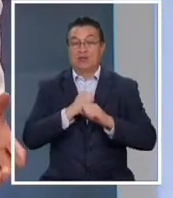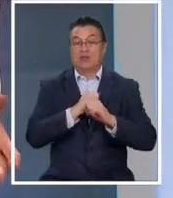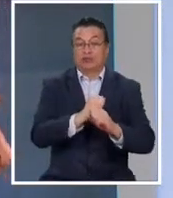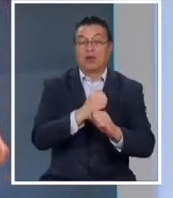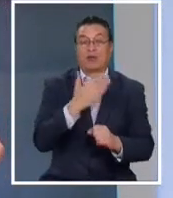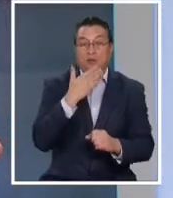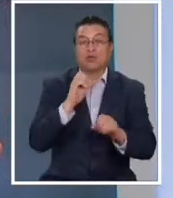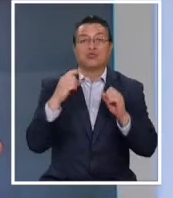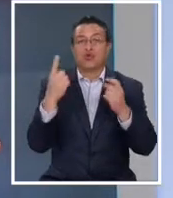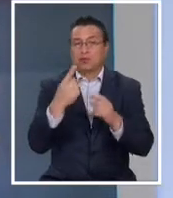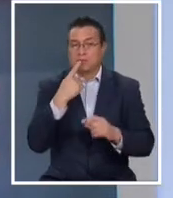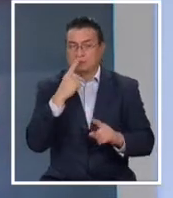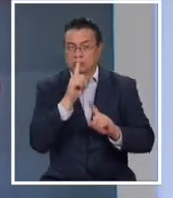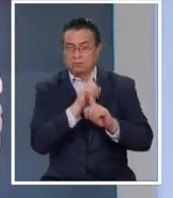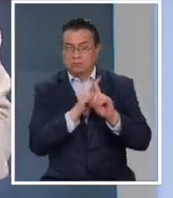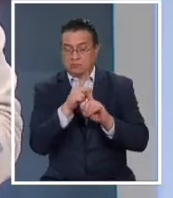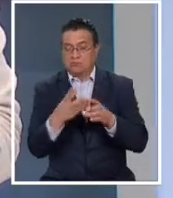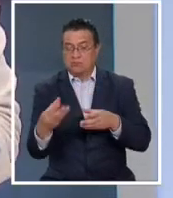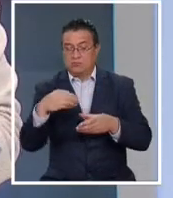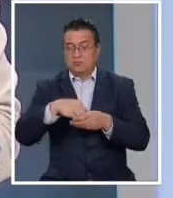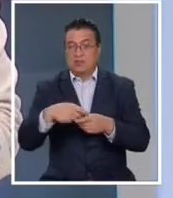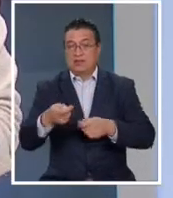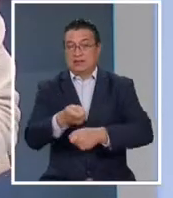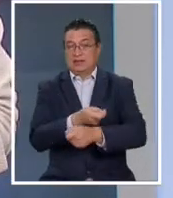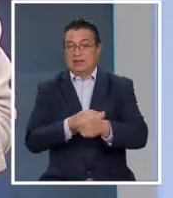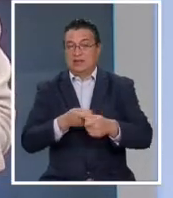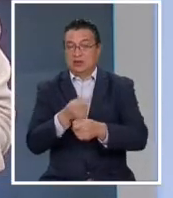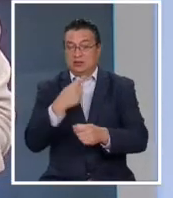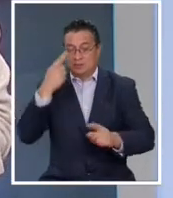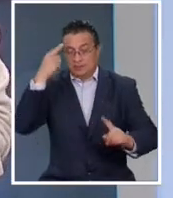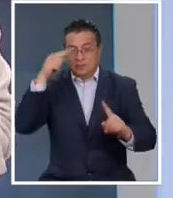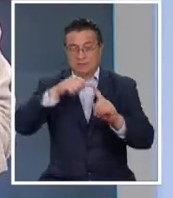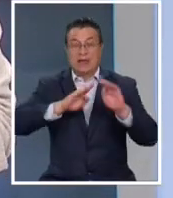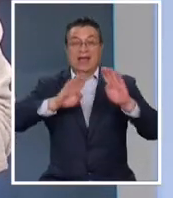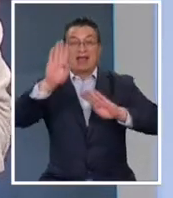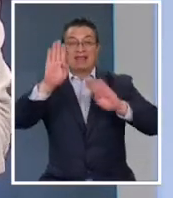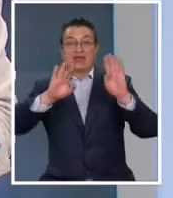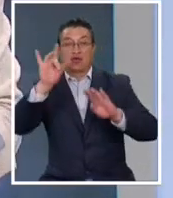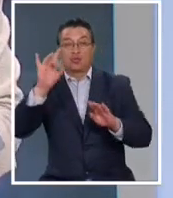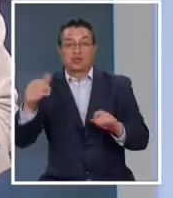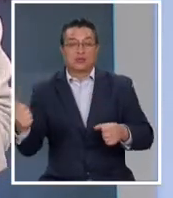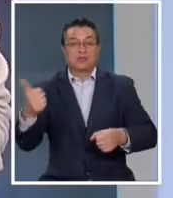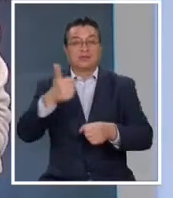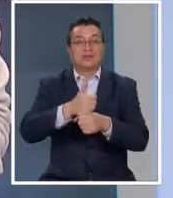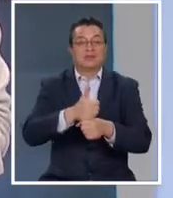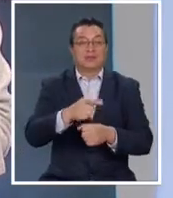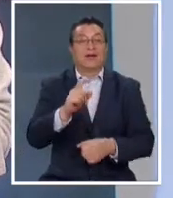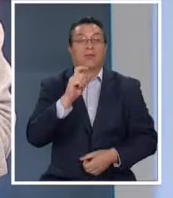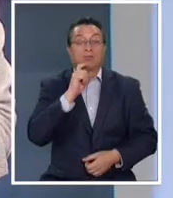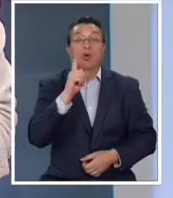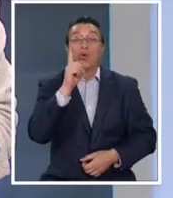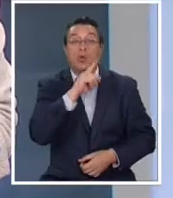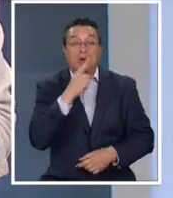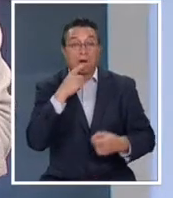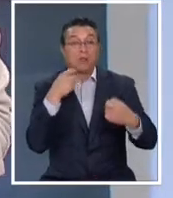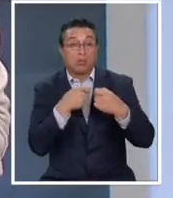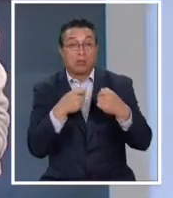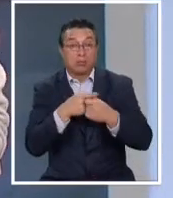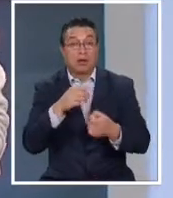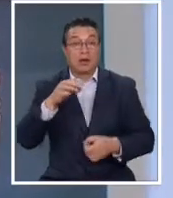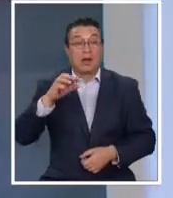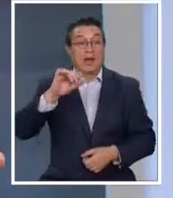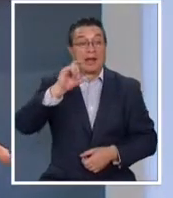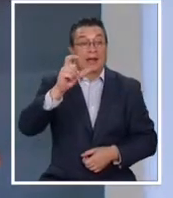donde muchos han cuestionado que sea parte de las negociaciones que buscan un candidato único a la moneda. Las últimas polémicas de Pamela Giles